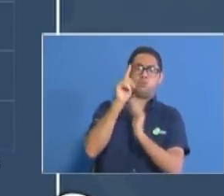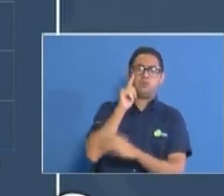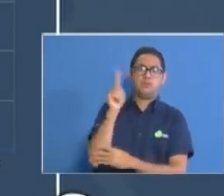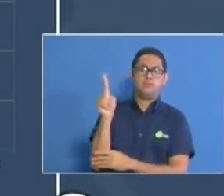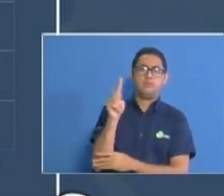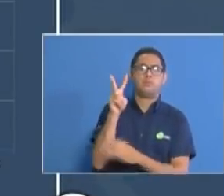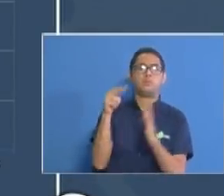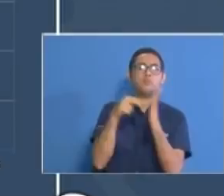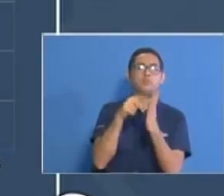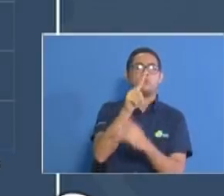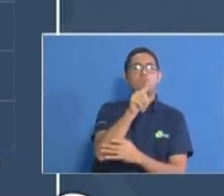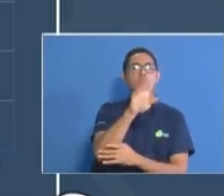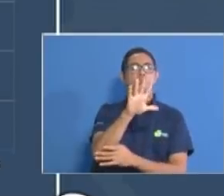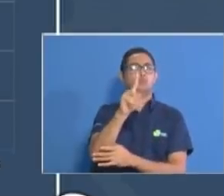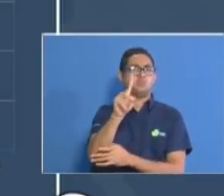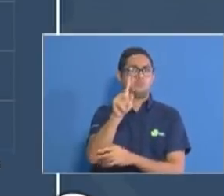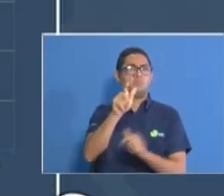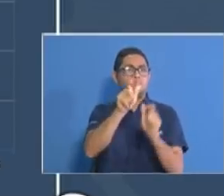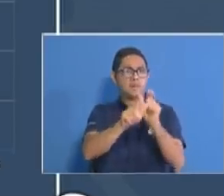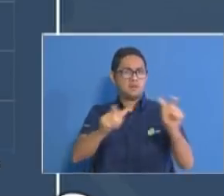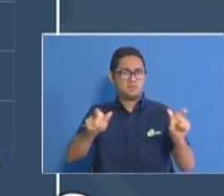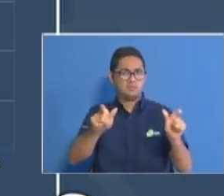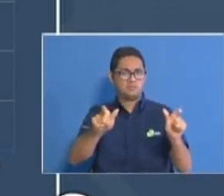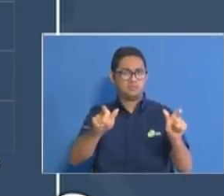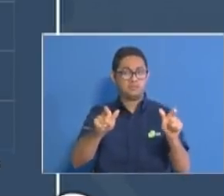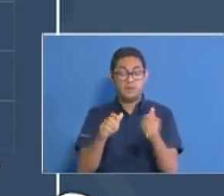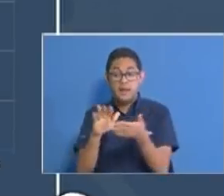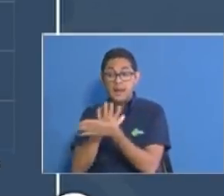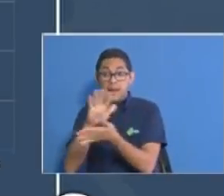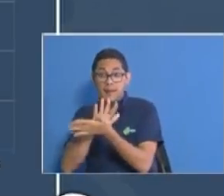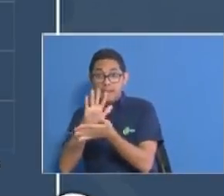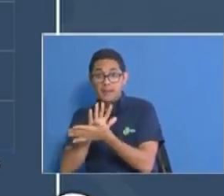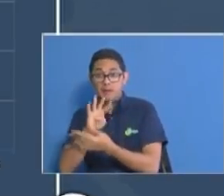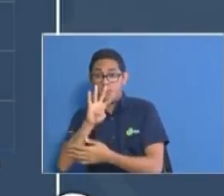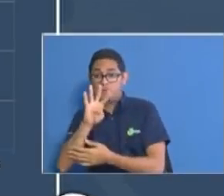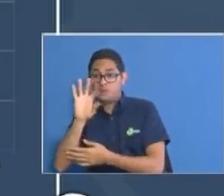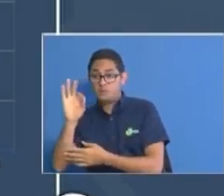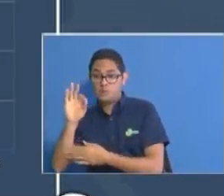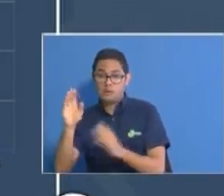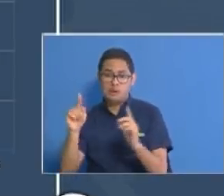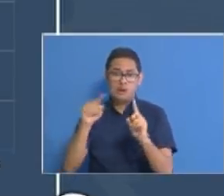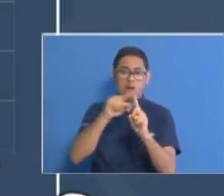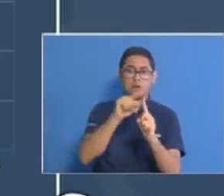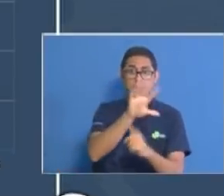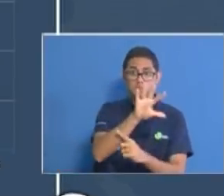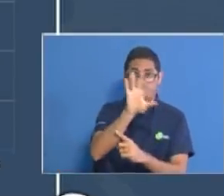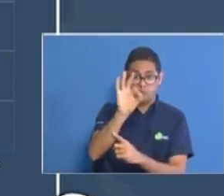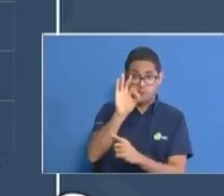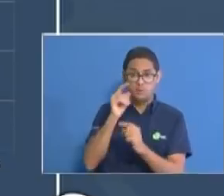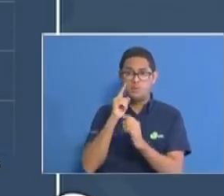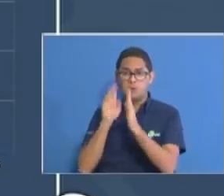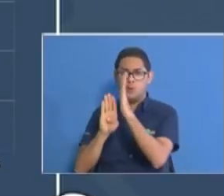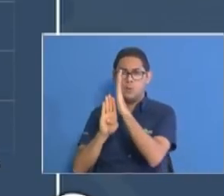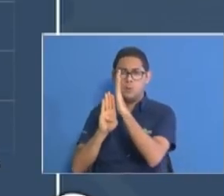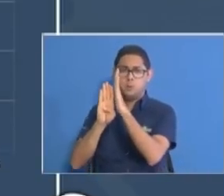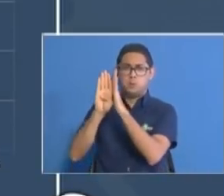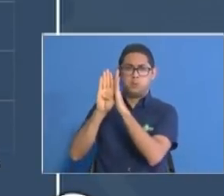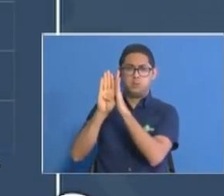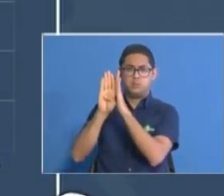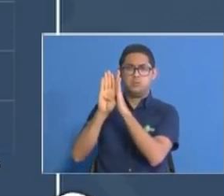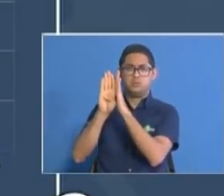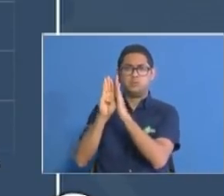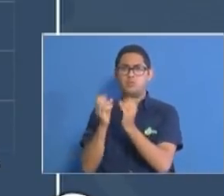.151 en 49 a 59 años, el 37% que